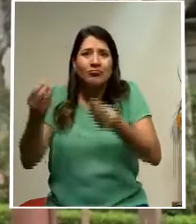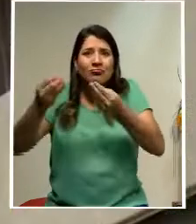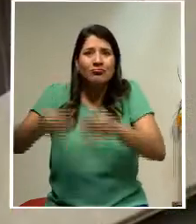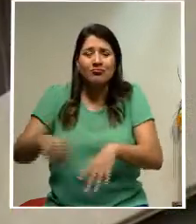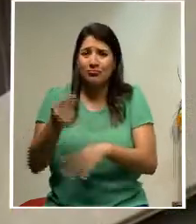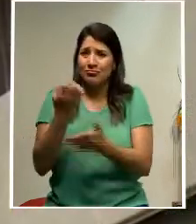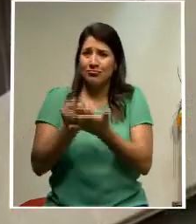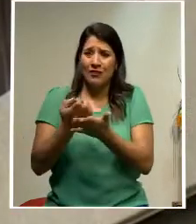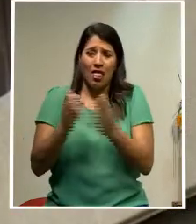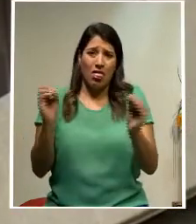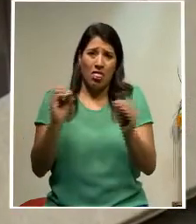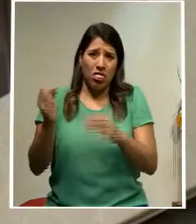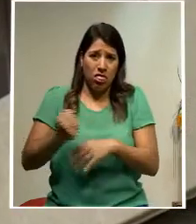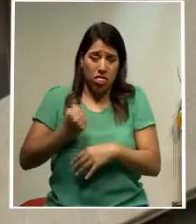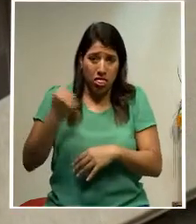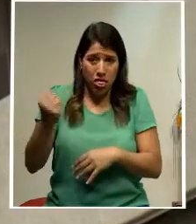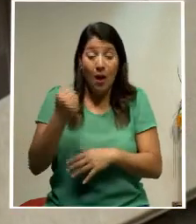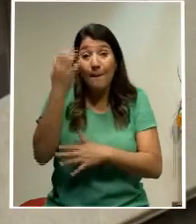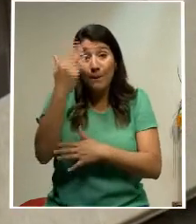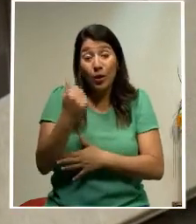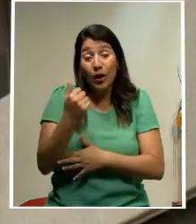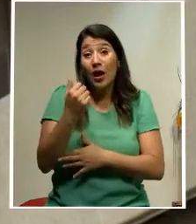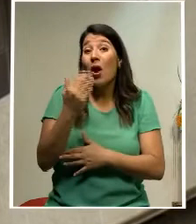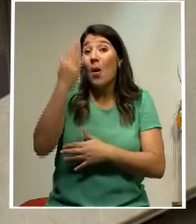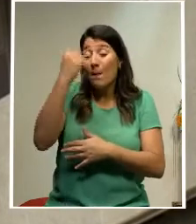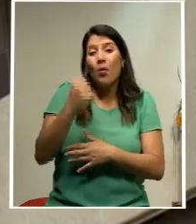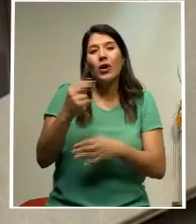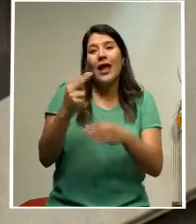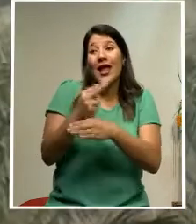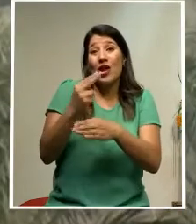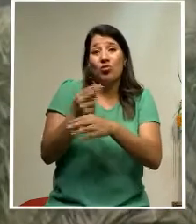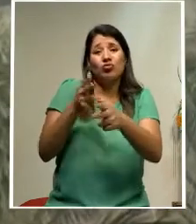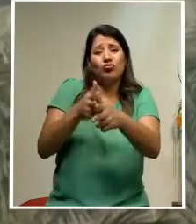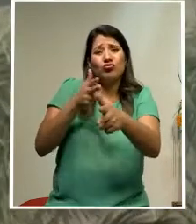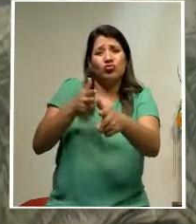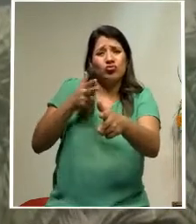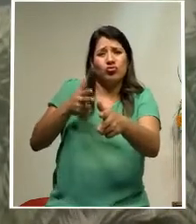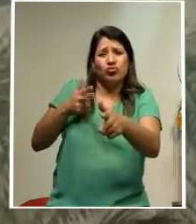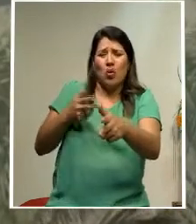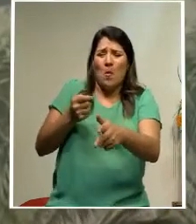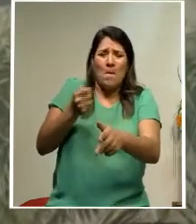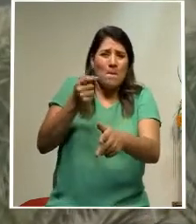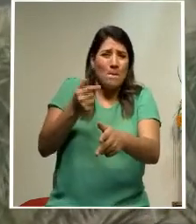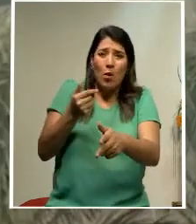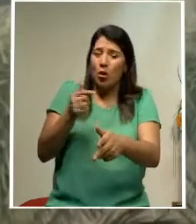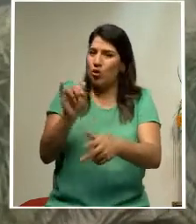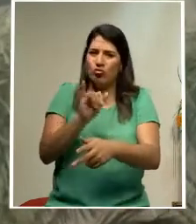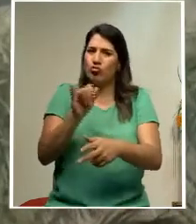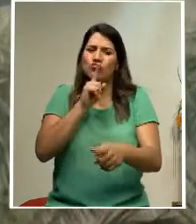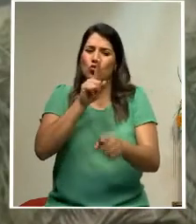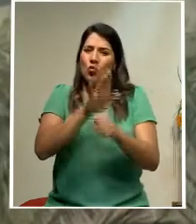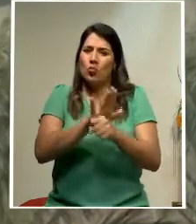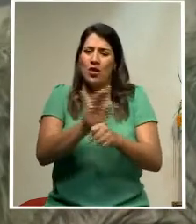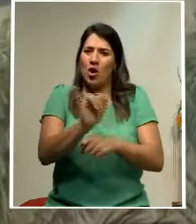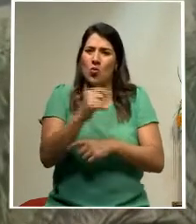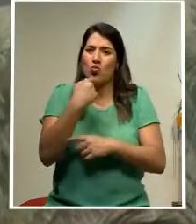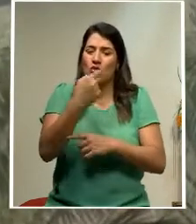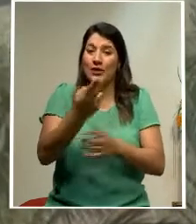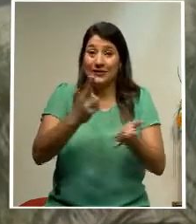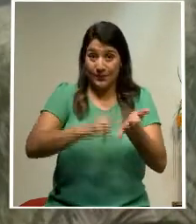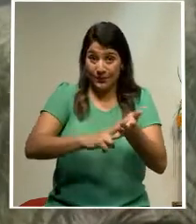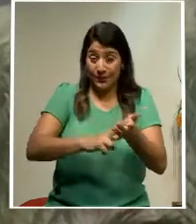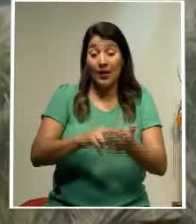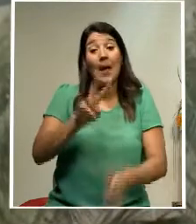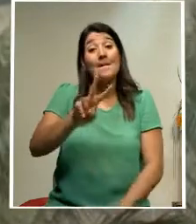desequilibrio financiero, esto por cuanto a la ocupación de los parquímetros era menor a lo estipulado en el cartel de licitación. El 21 de